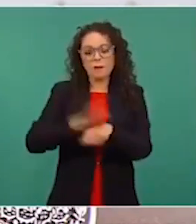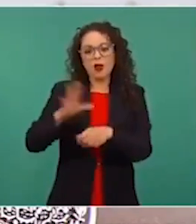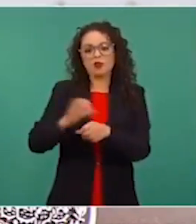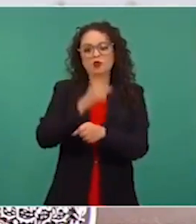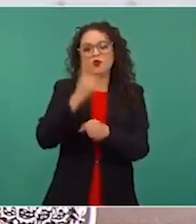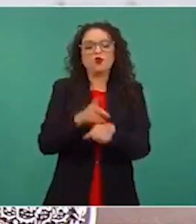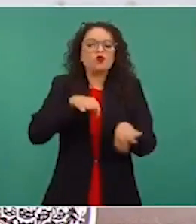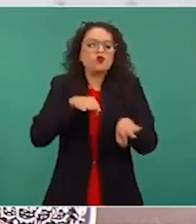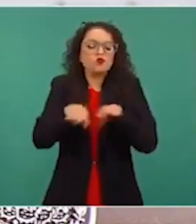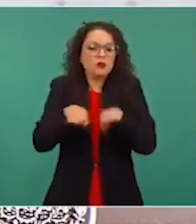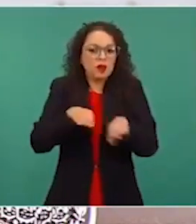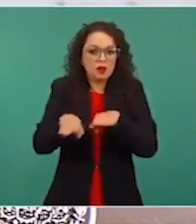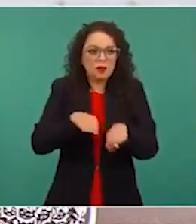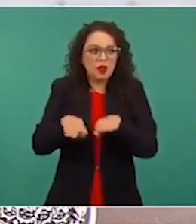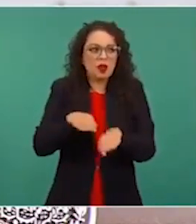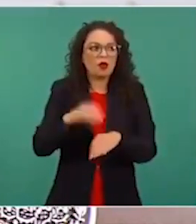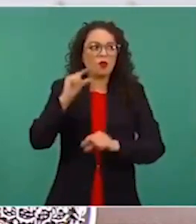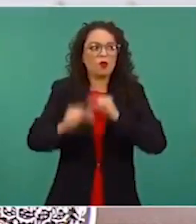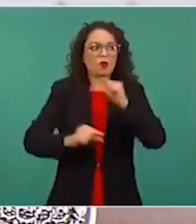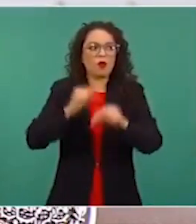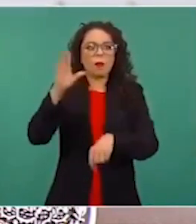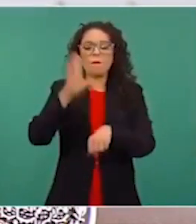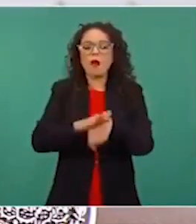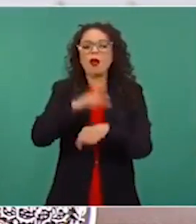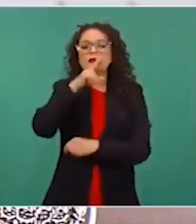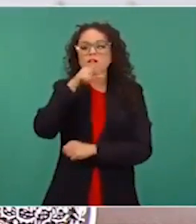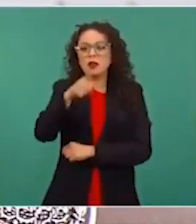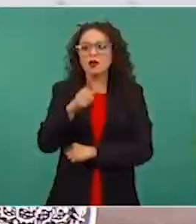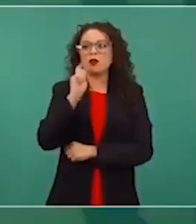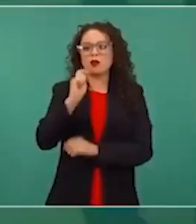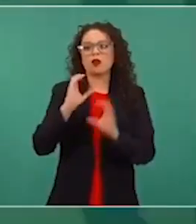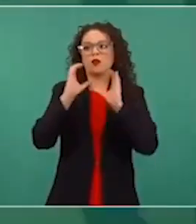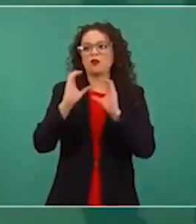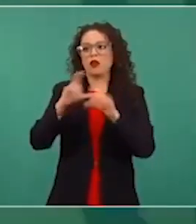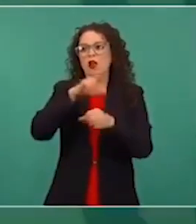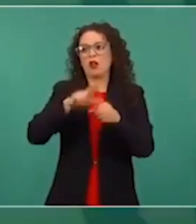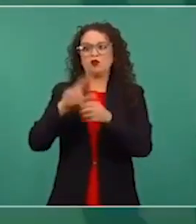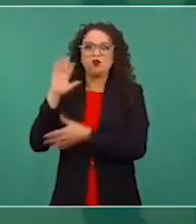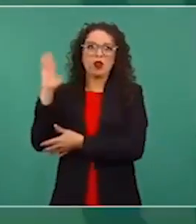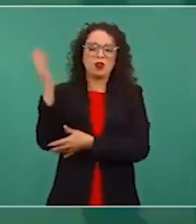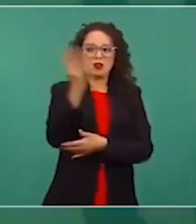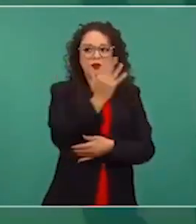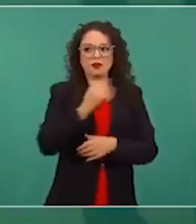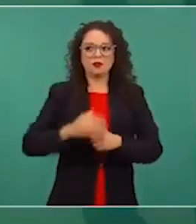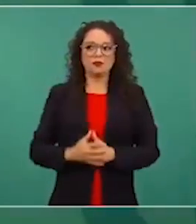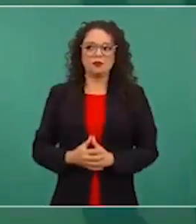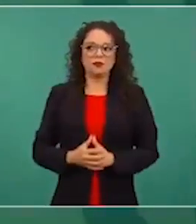y al mismo tiempo mejorar el medio ambiente. Entonces, vamos a estar